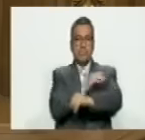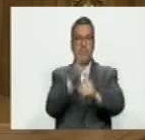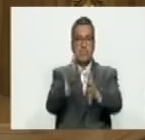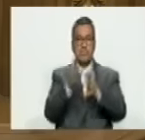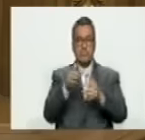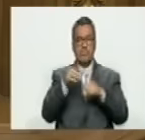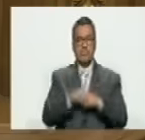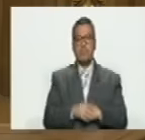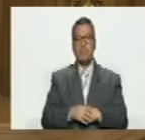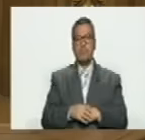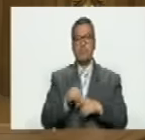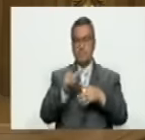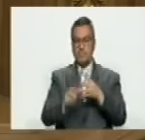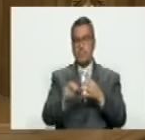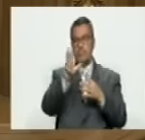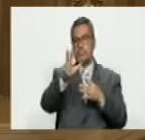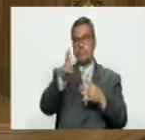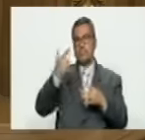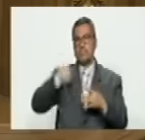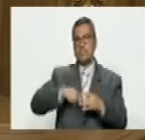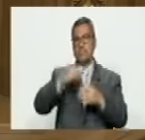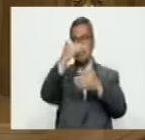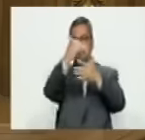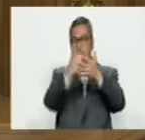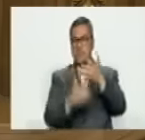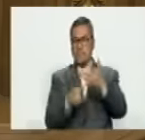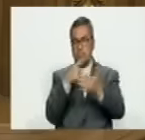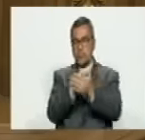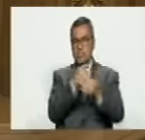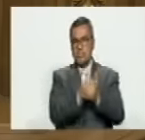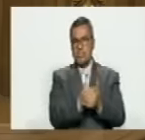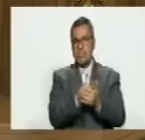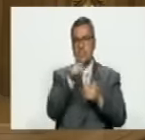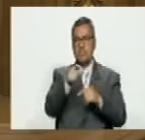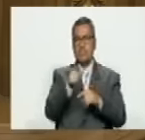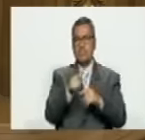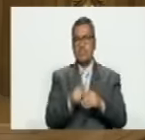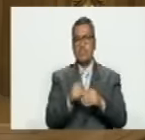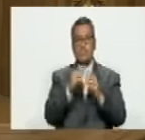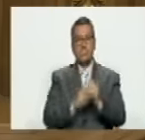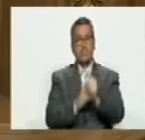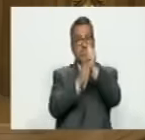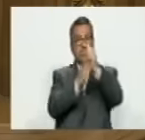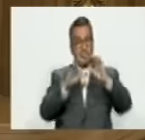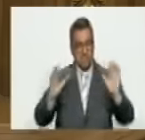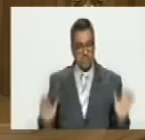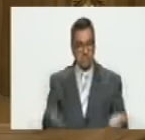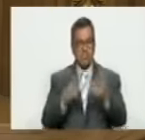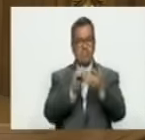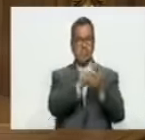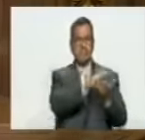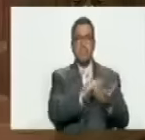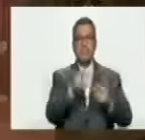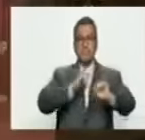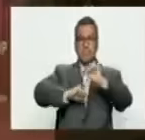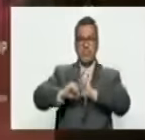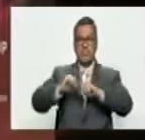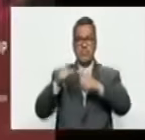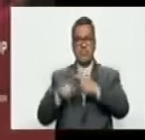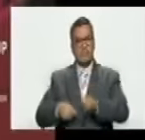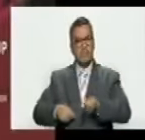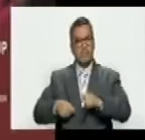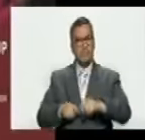de la oposición y tercero tenemos que rebajar los costos de salida para que los líderes se vayan y entonces podamos evitar el golpe